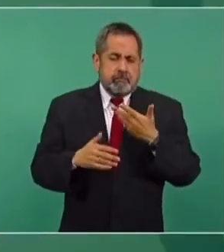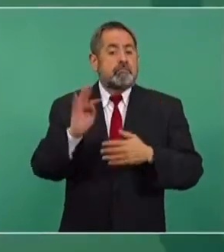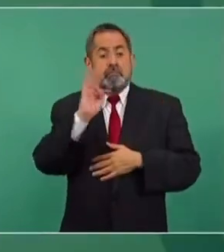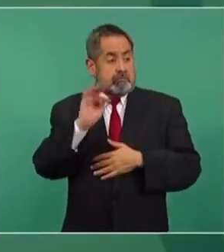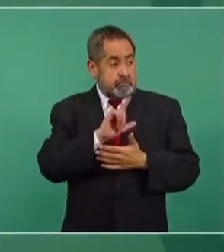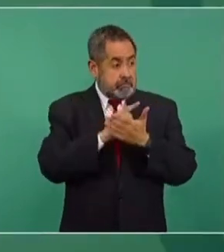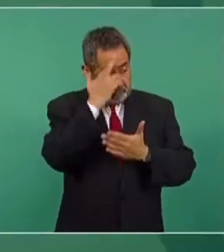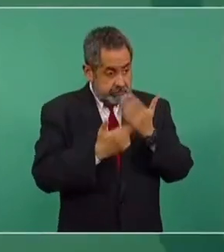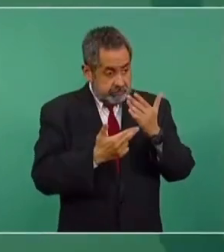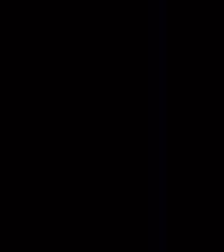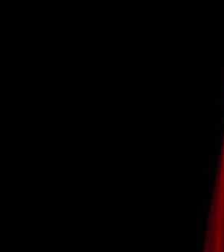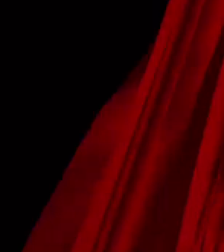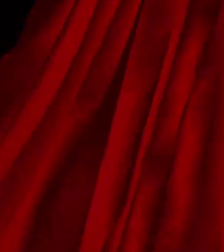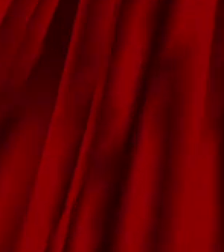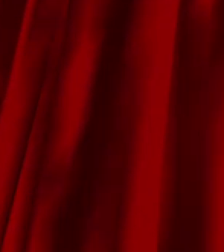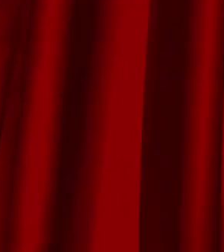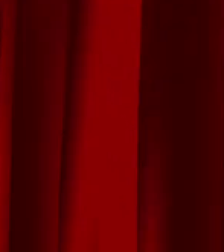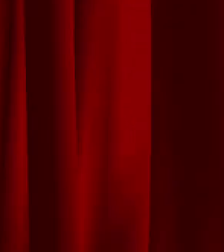que se presente una denuncia.